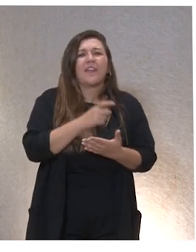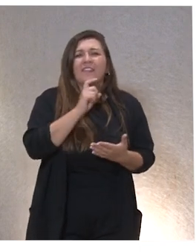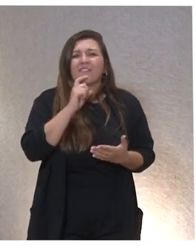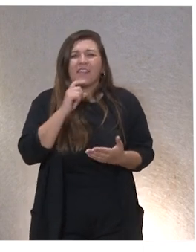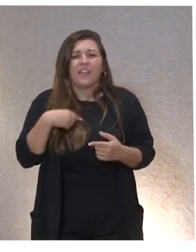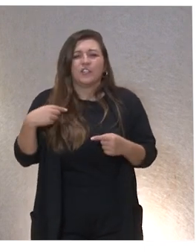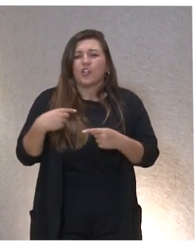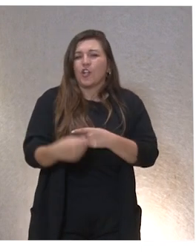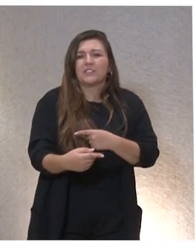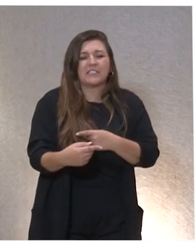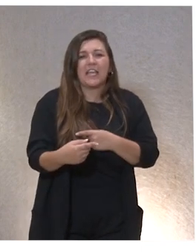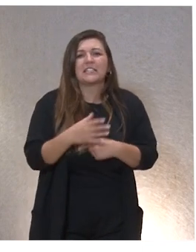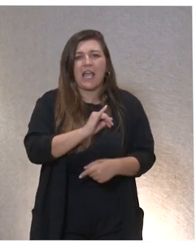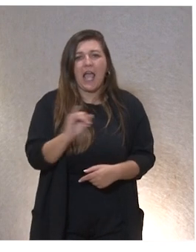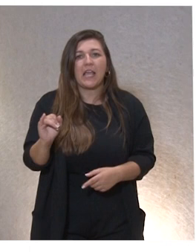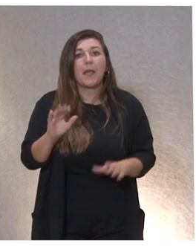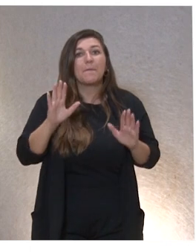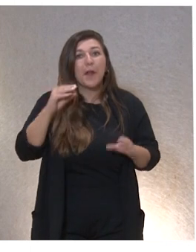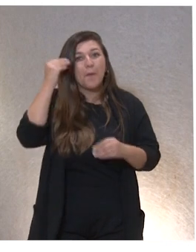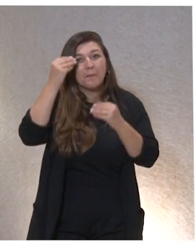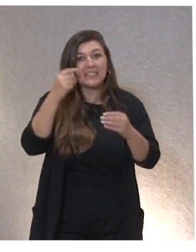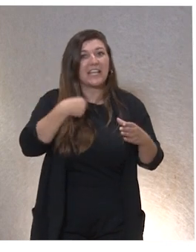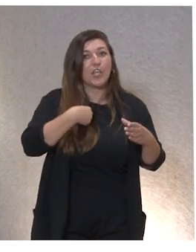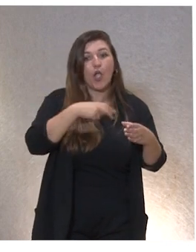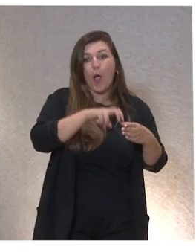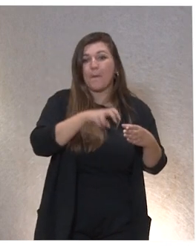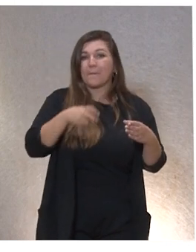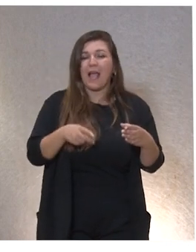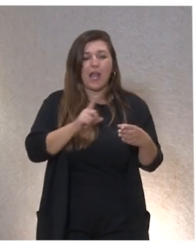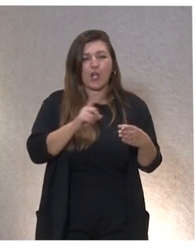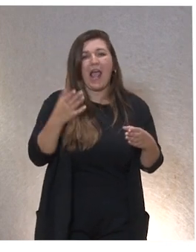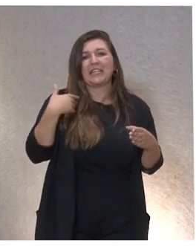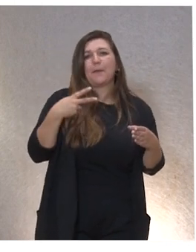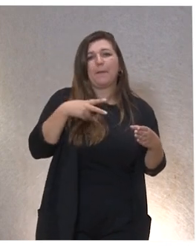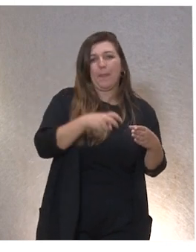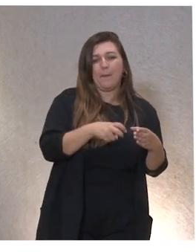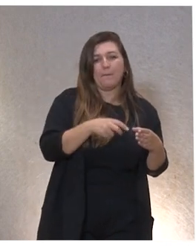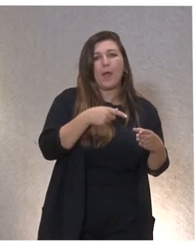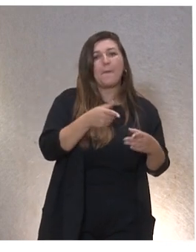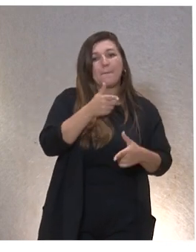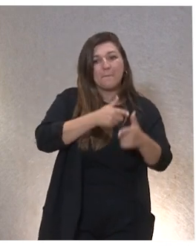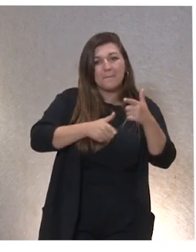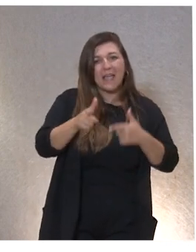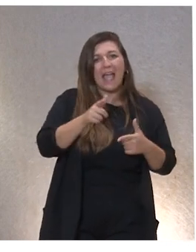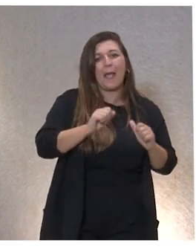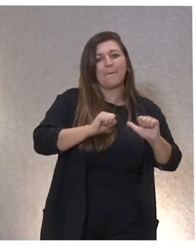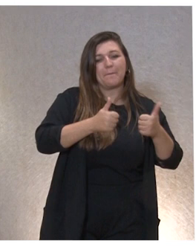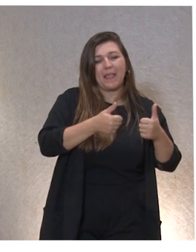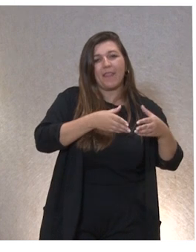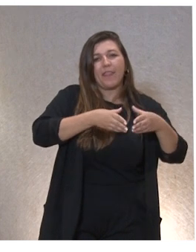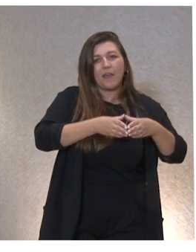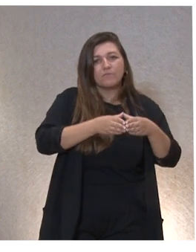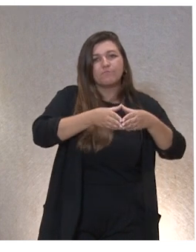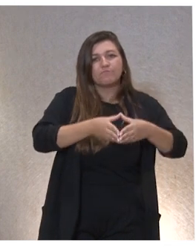en nuestra vida diaria. Pero sabíamos que no debíamos bajar. Eso al principio, ¿no? Este viaje había que hacerlo desde ahí, desde lo que entonces nos